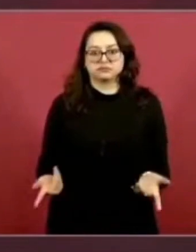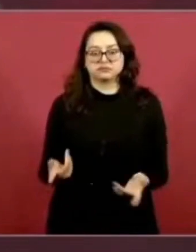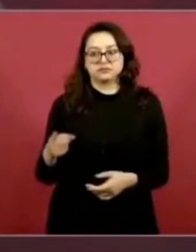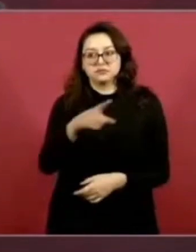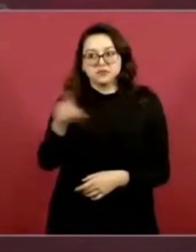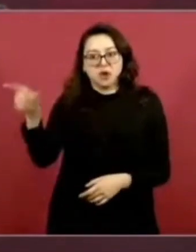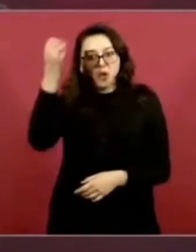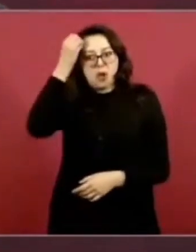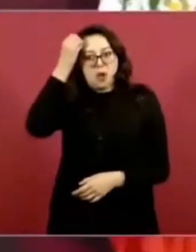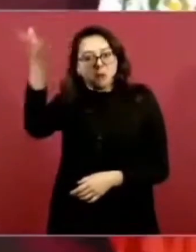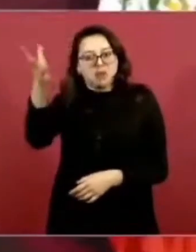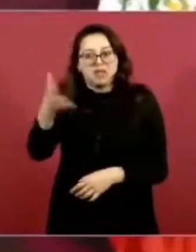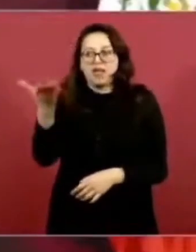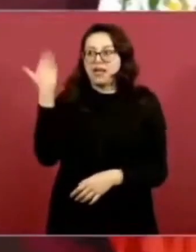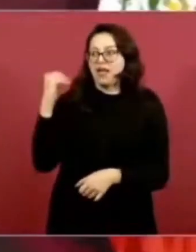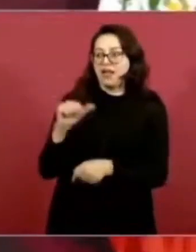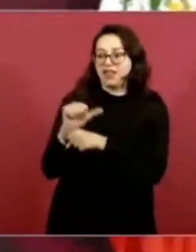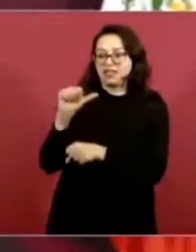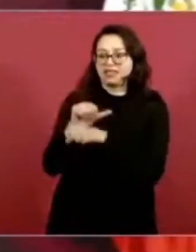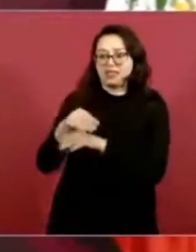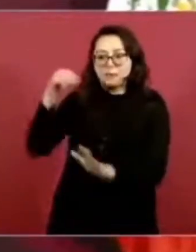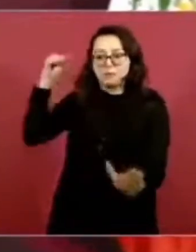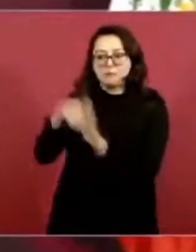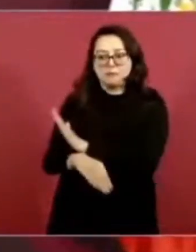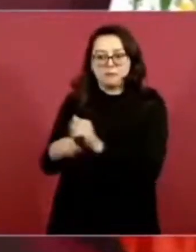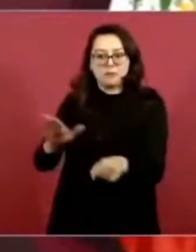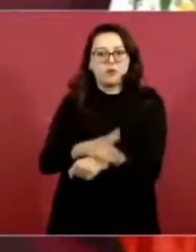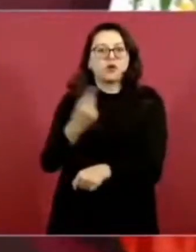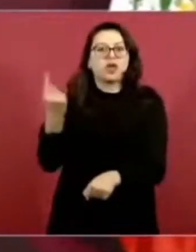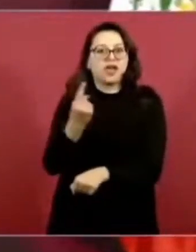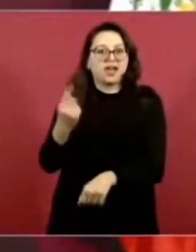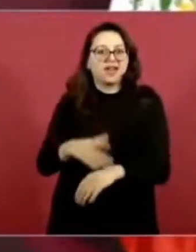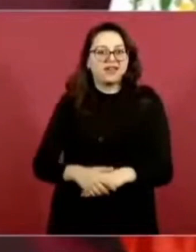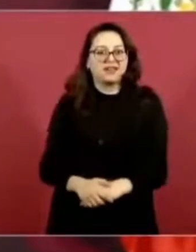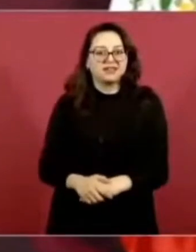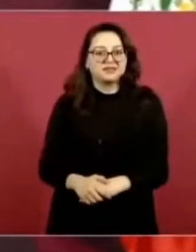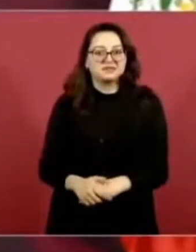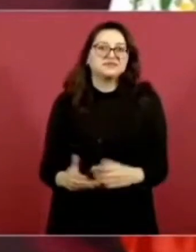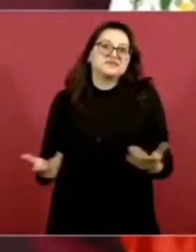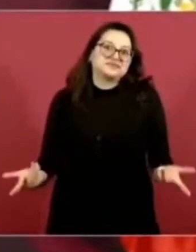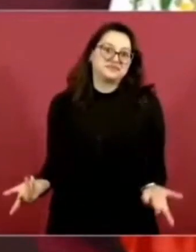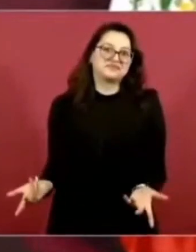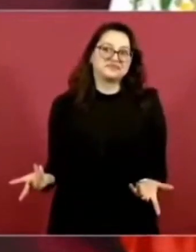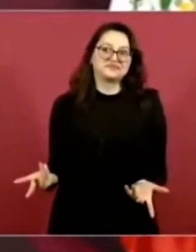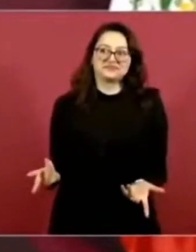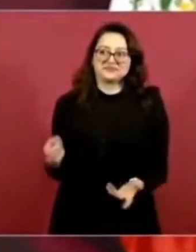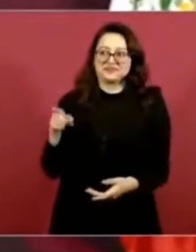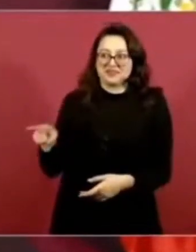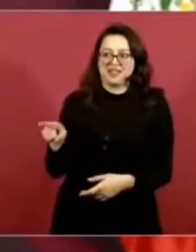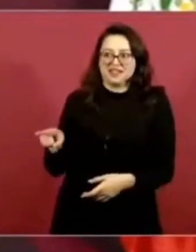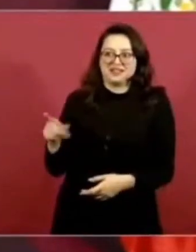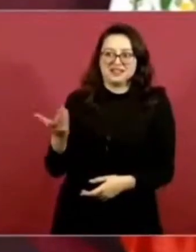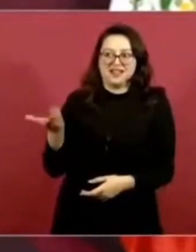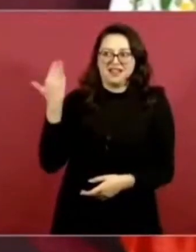recientemente. La política del Fondo Monetario Internacional.